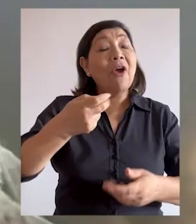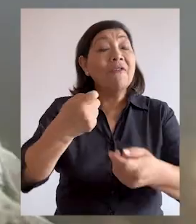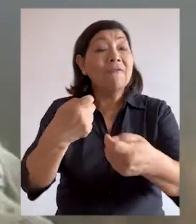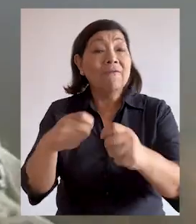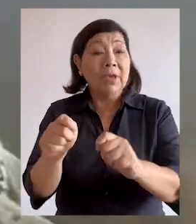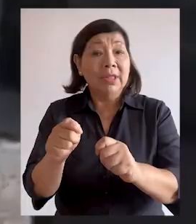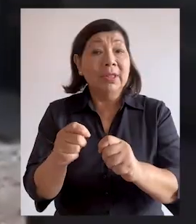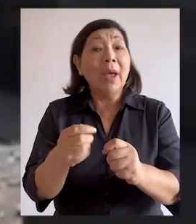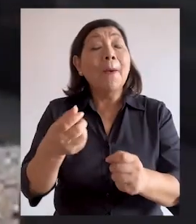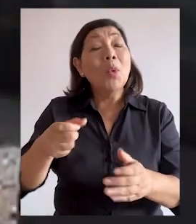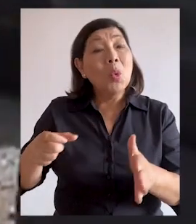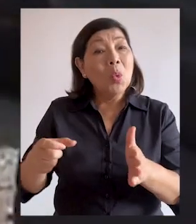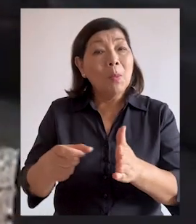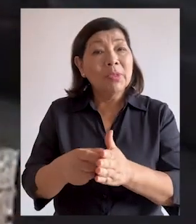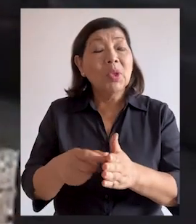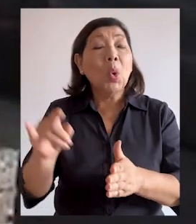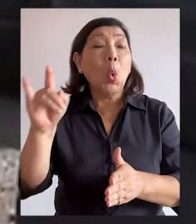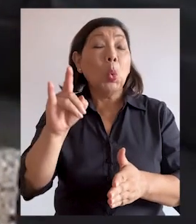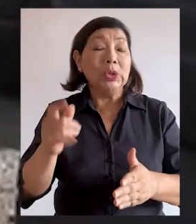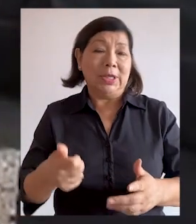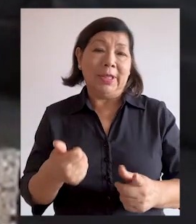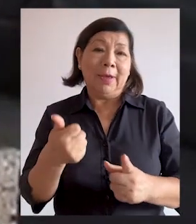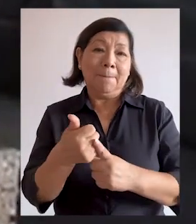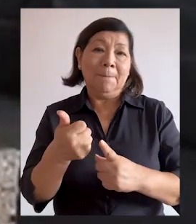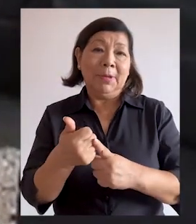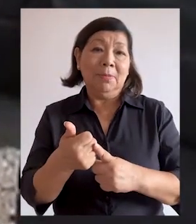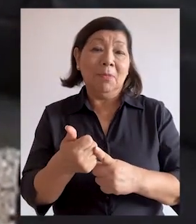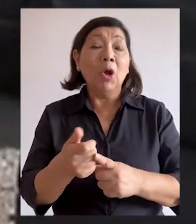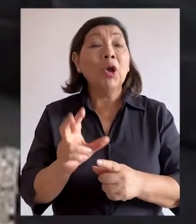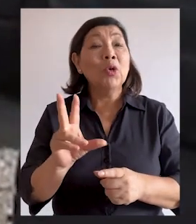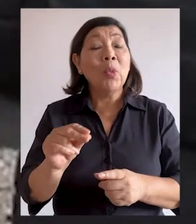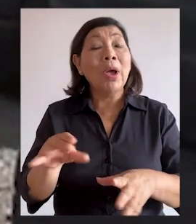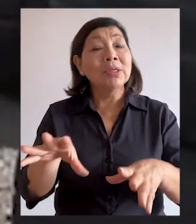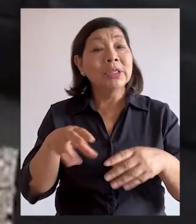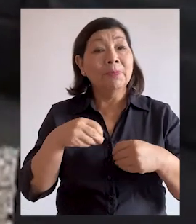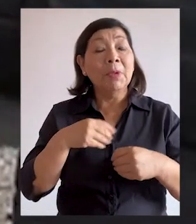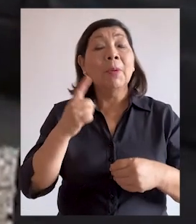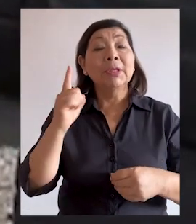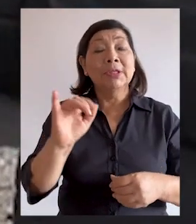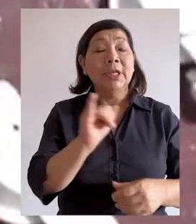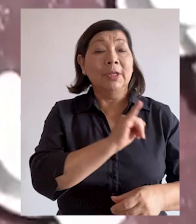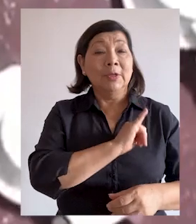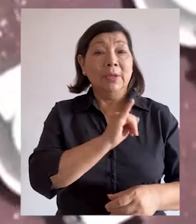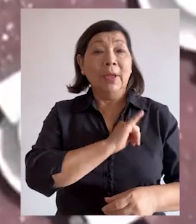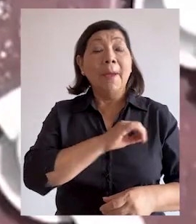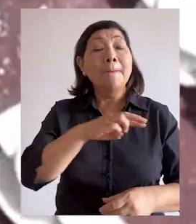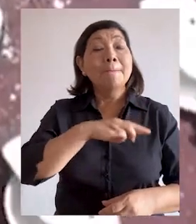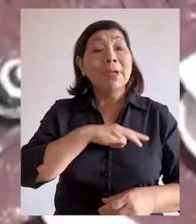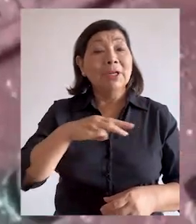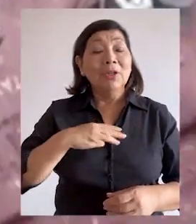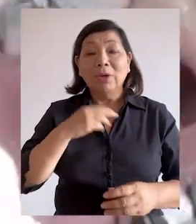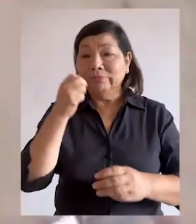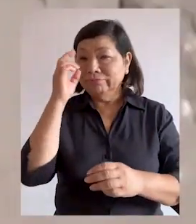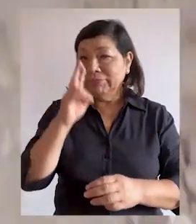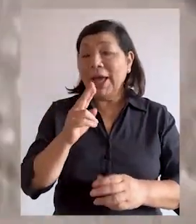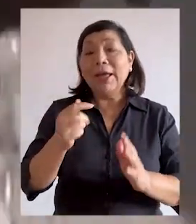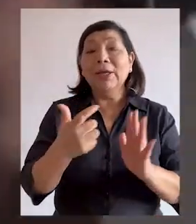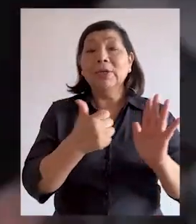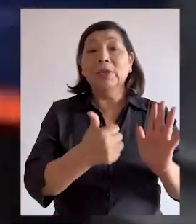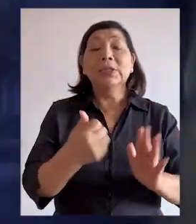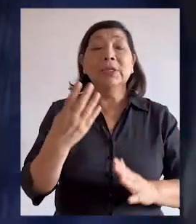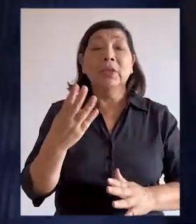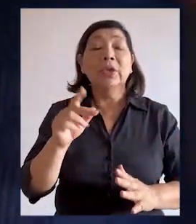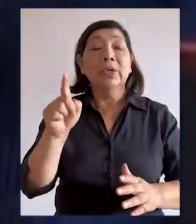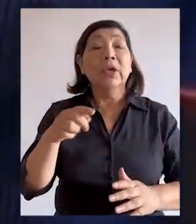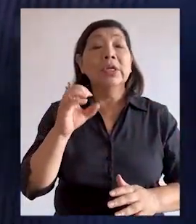las exportaciones de baterías usadas, las mismas que fueron desacatadas por las instituciones. El Ministerio incurrió en violación de la Ley